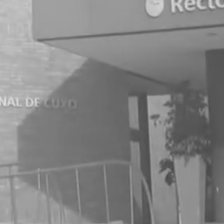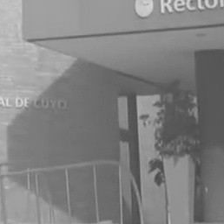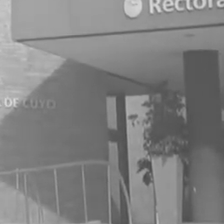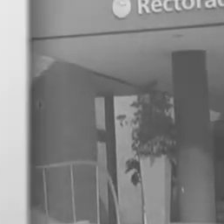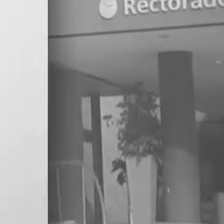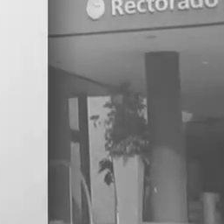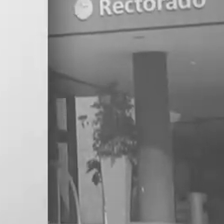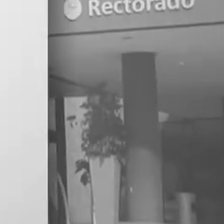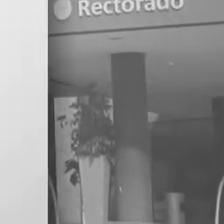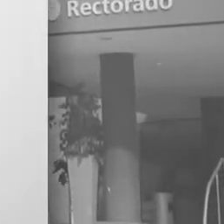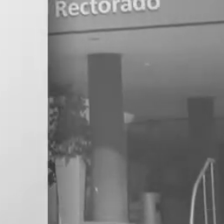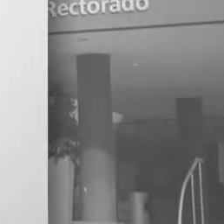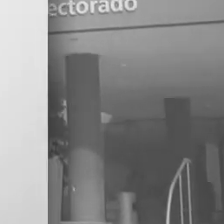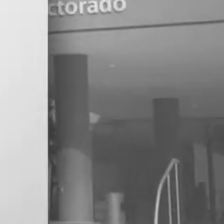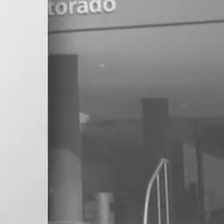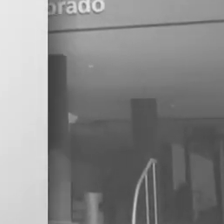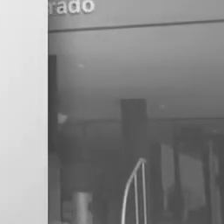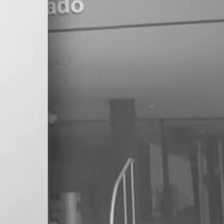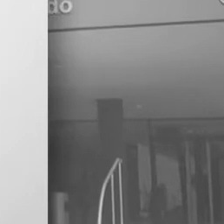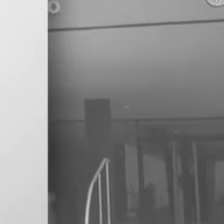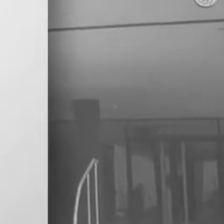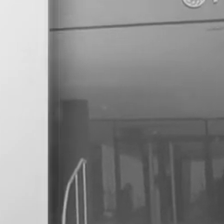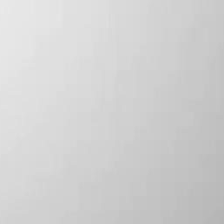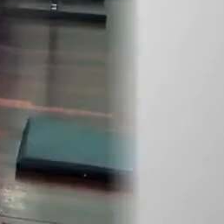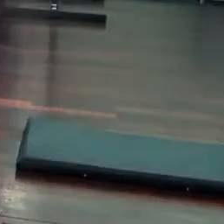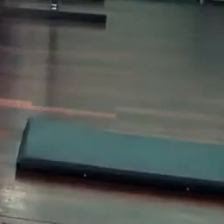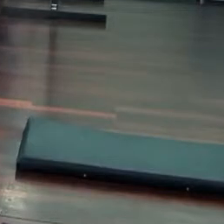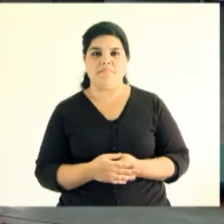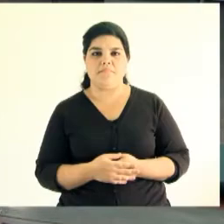Edición U Noticias de Glencullo